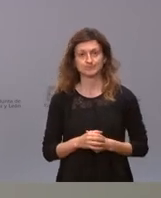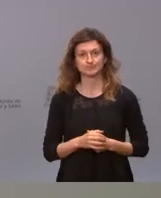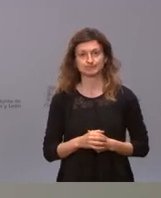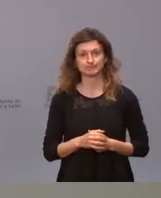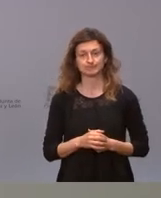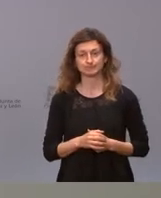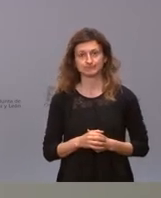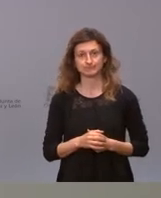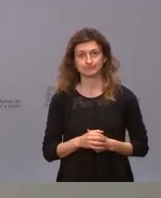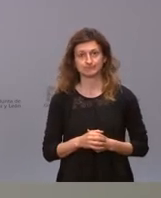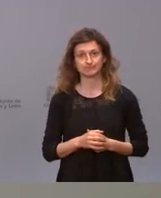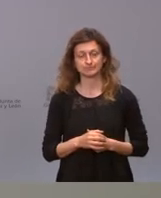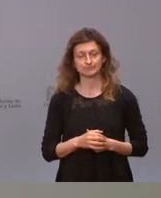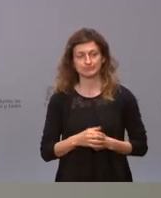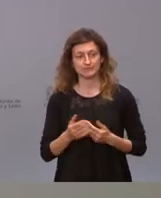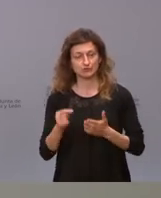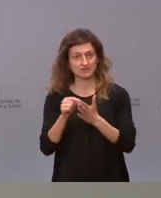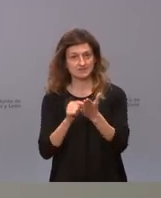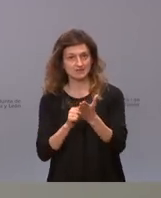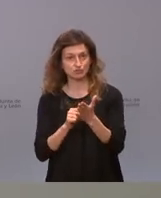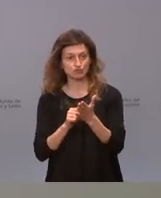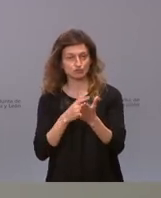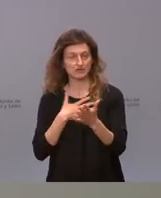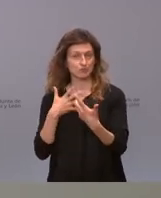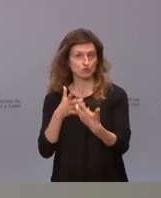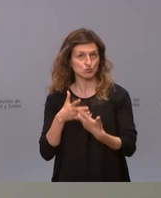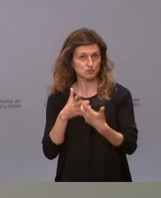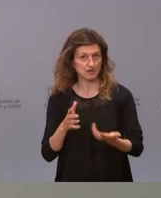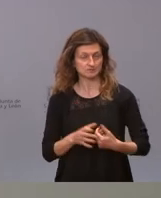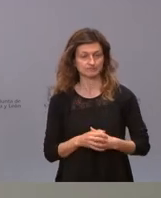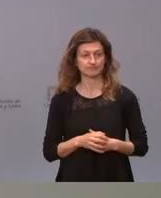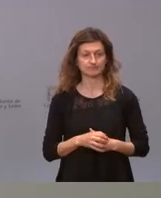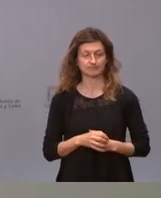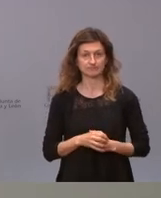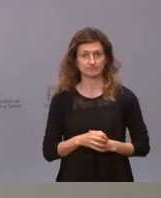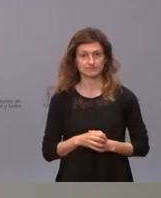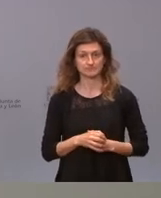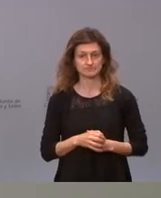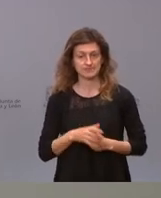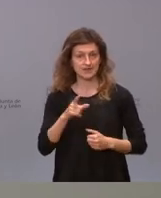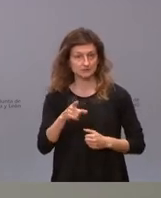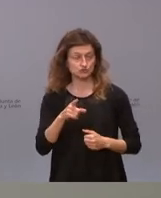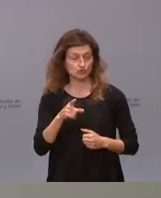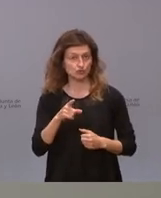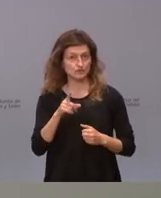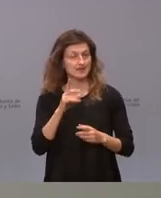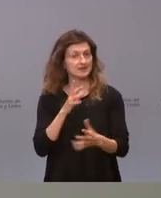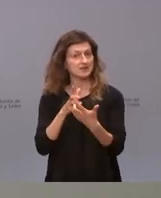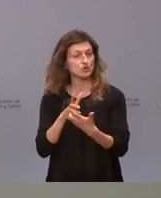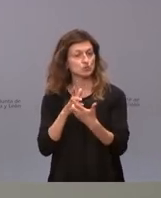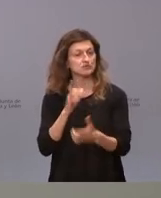pues desde luego van a contar con nuestra total oposición y con nuestra lucha entendemos que eso sería un elemento más de lucha contra